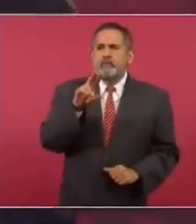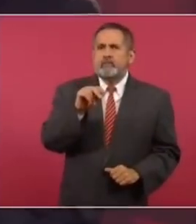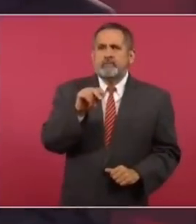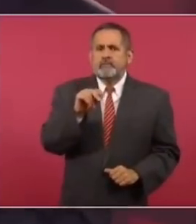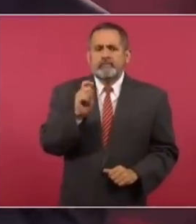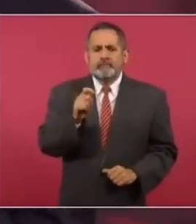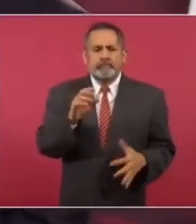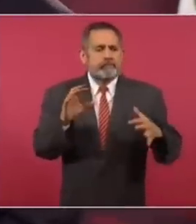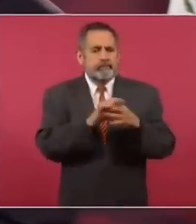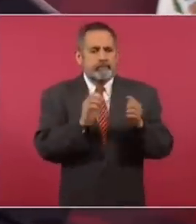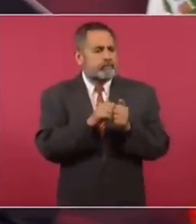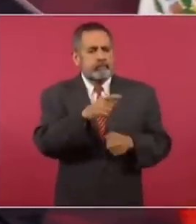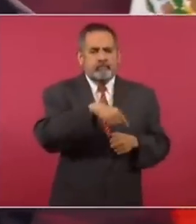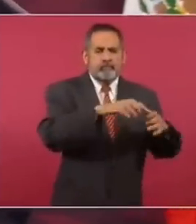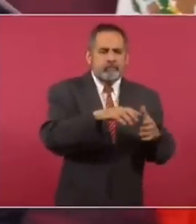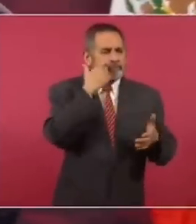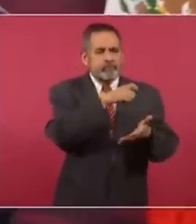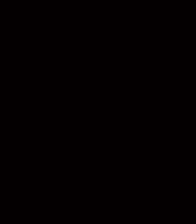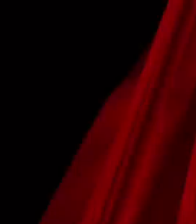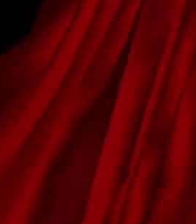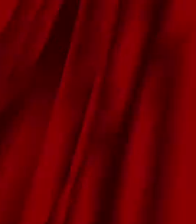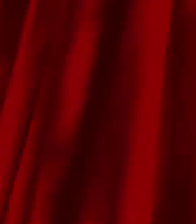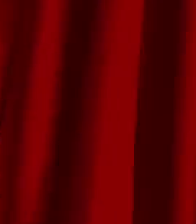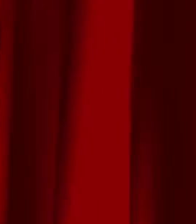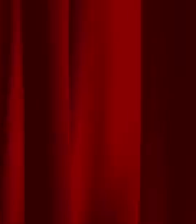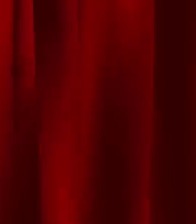la operación que están haciendo para comprar Banamex. ¡Gracias!